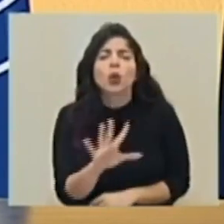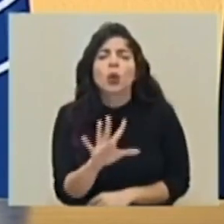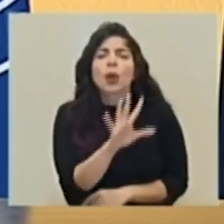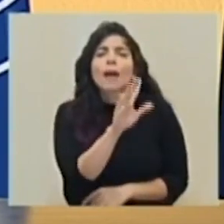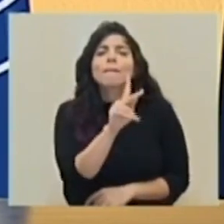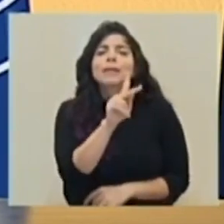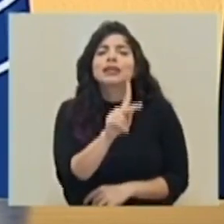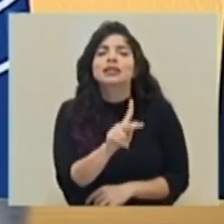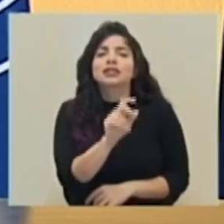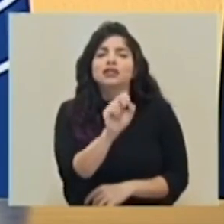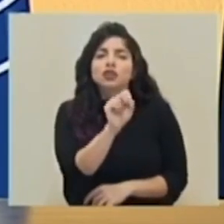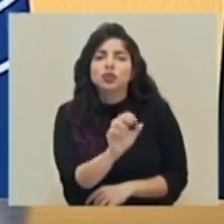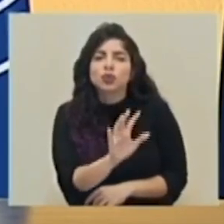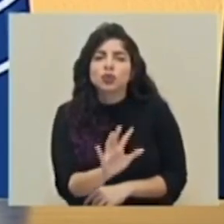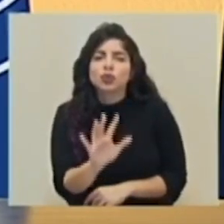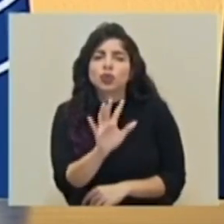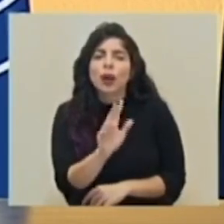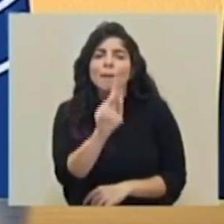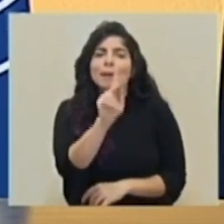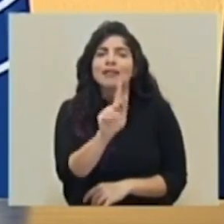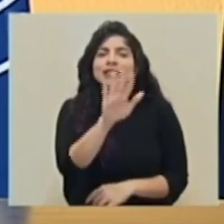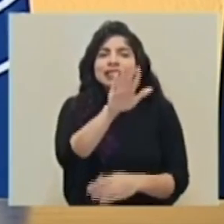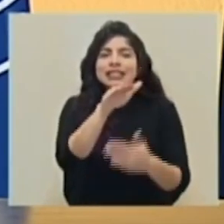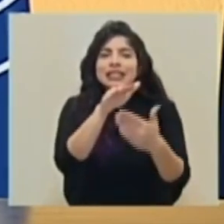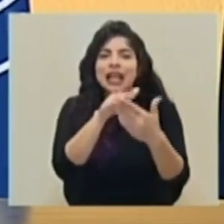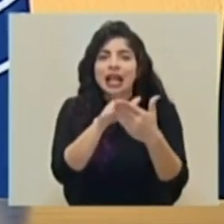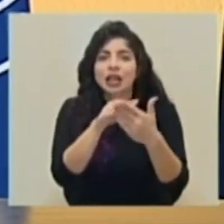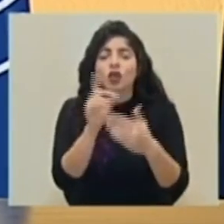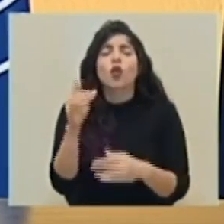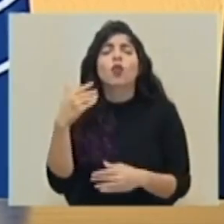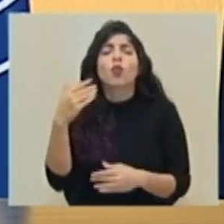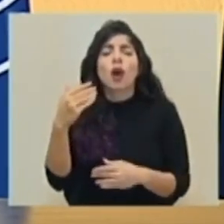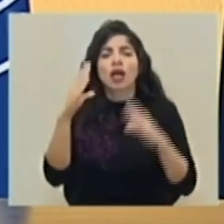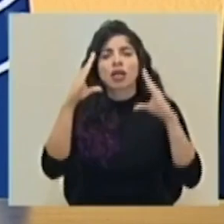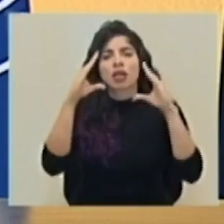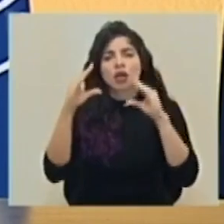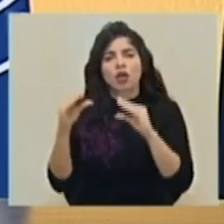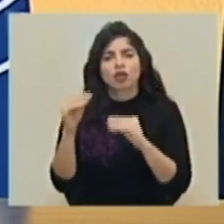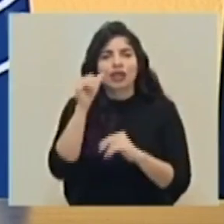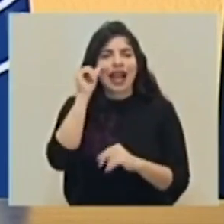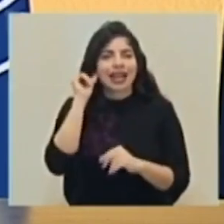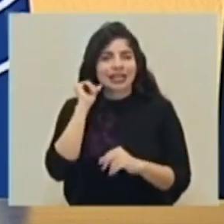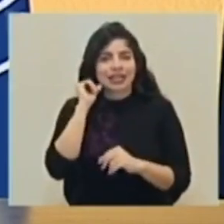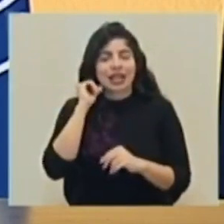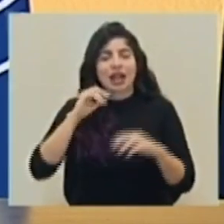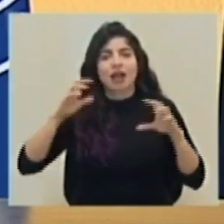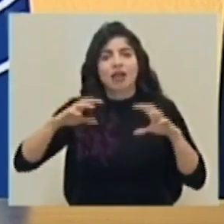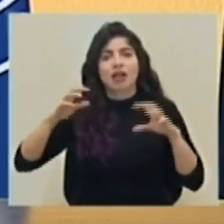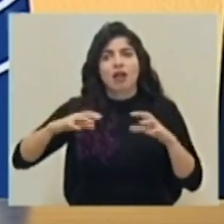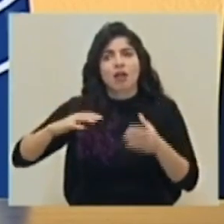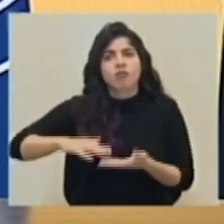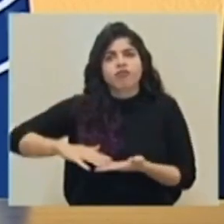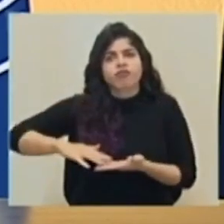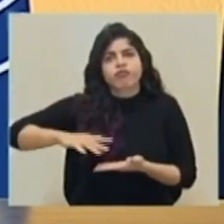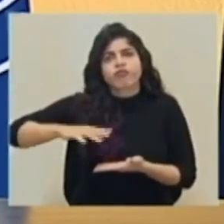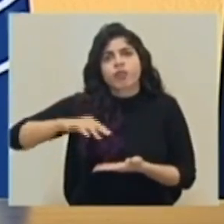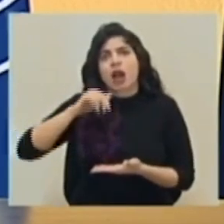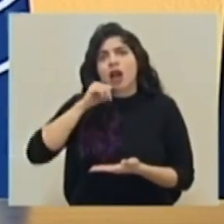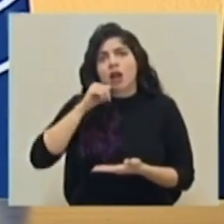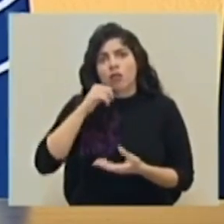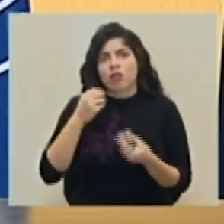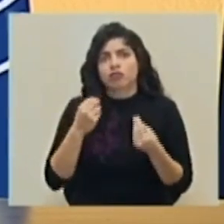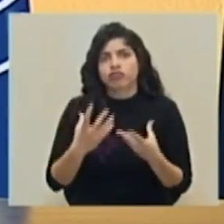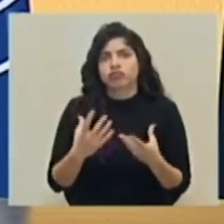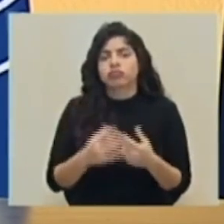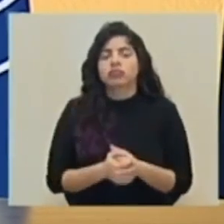de Pacífico Central, durante la tarde y noche del día de ayer, con acumulados de lluvias bastante importantes. Esto